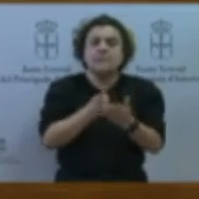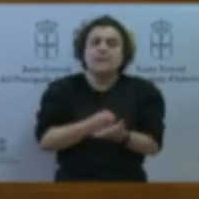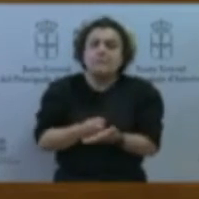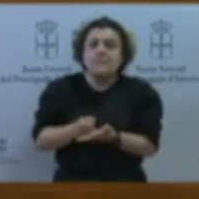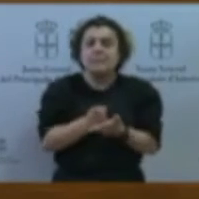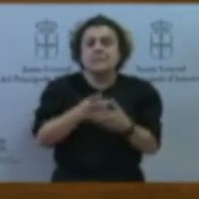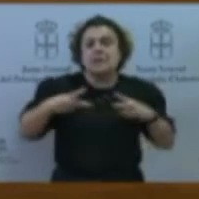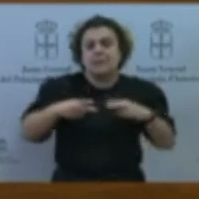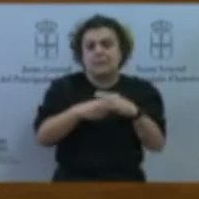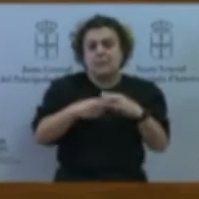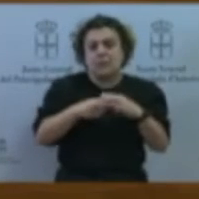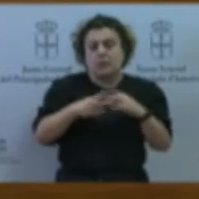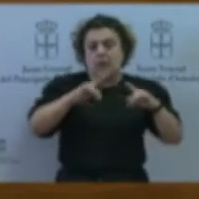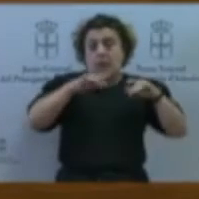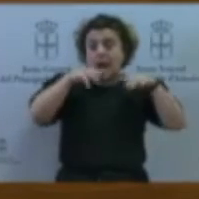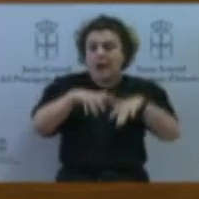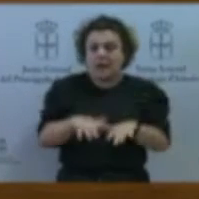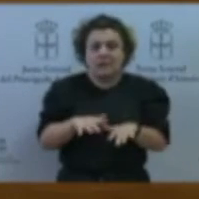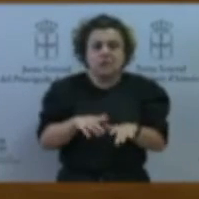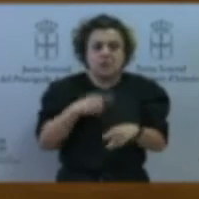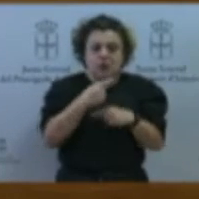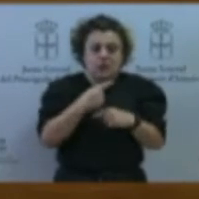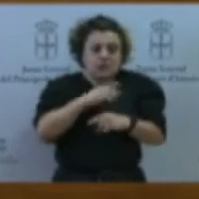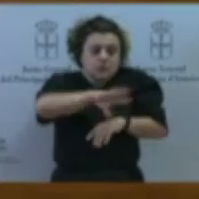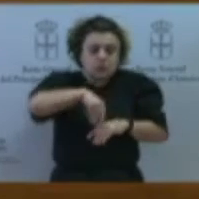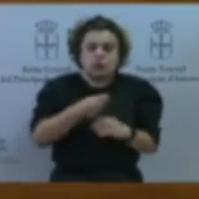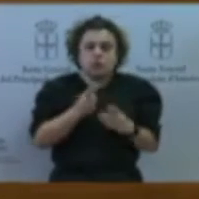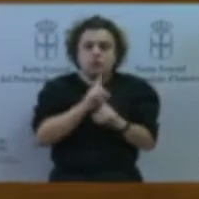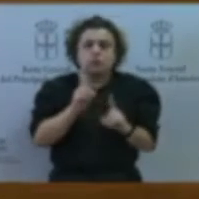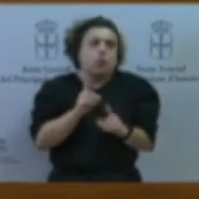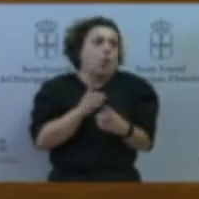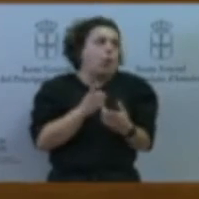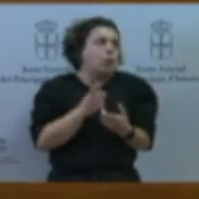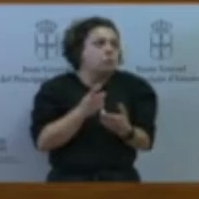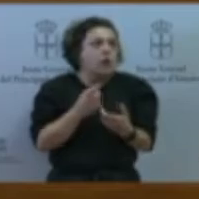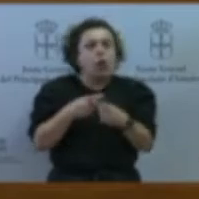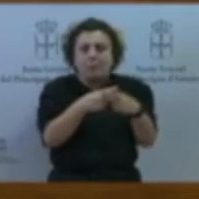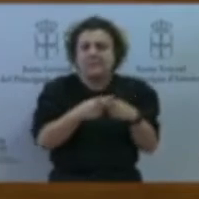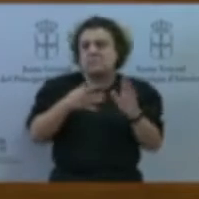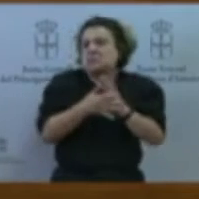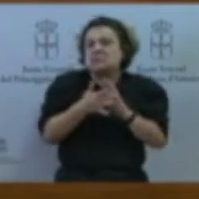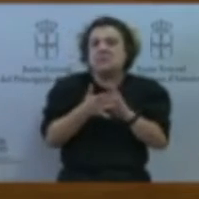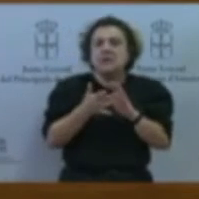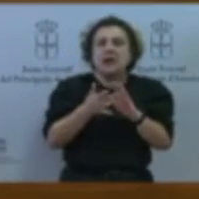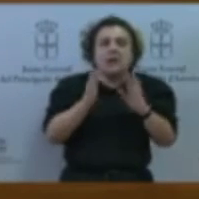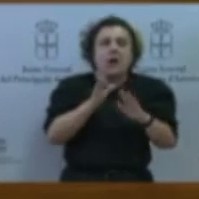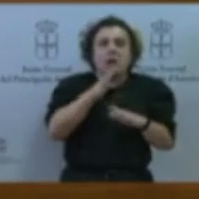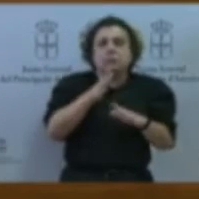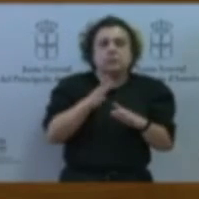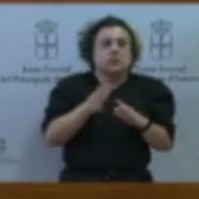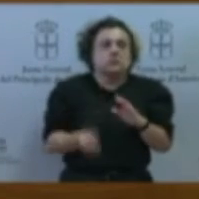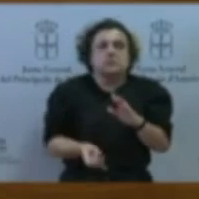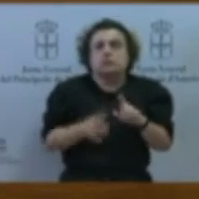nosotros no compartimos que estos son desastres caídos del cielo que no se puede de ninguna manera prevenir y lo hemos traído a este Parlamento. Hay que